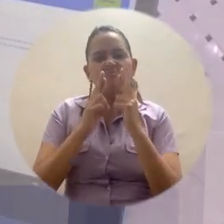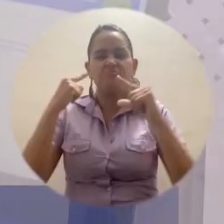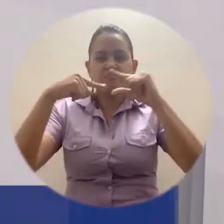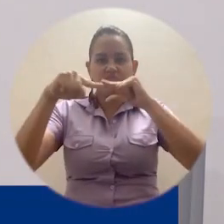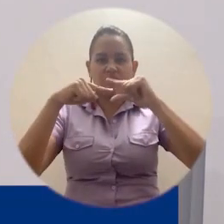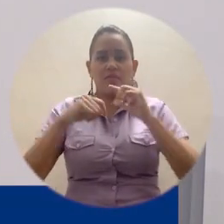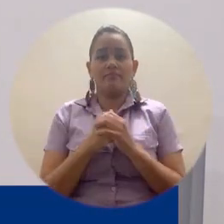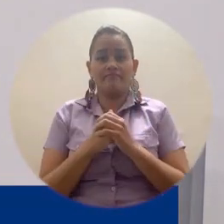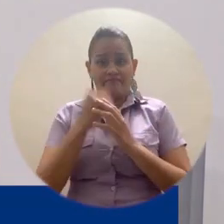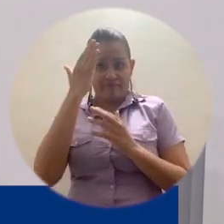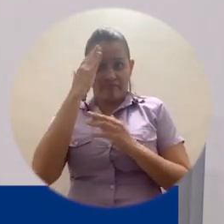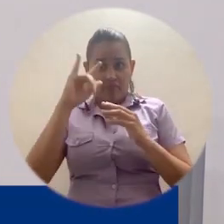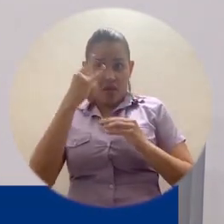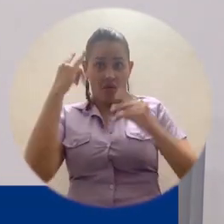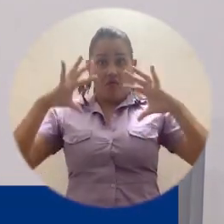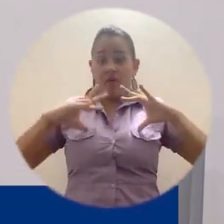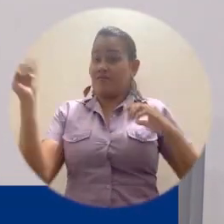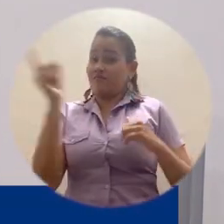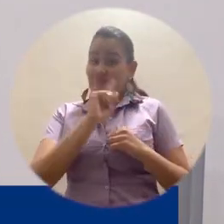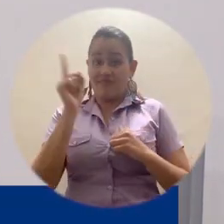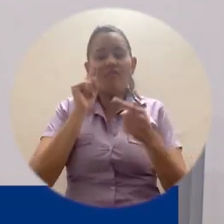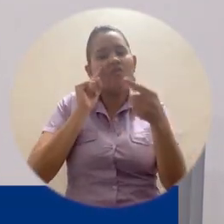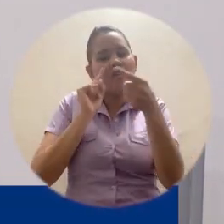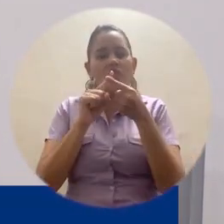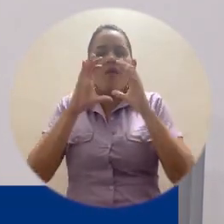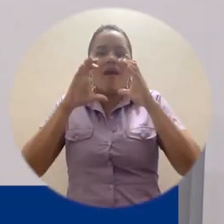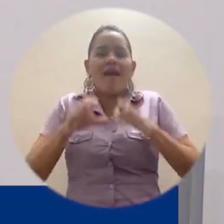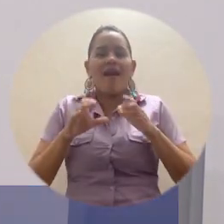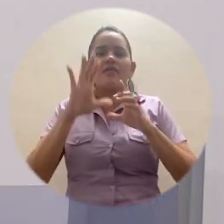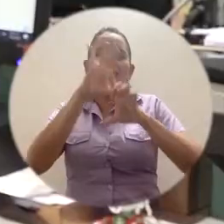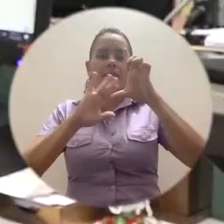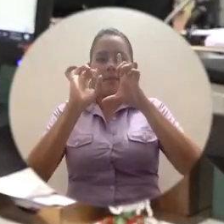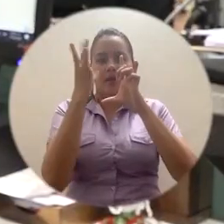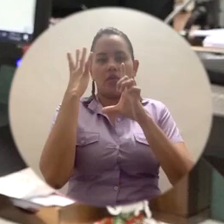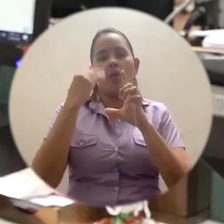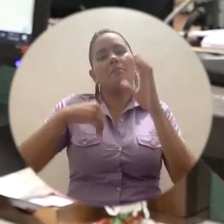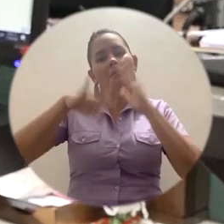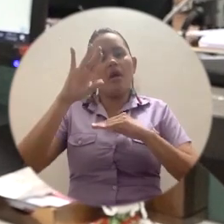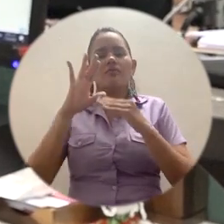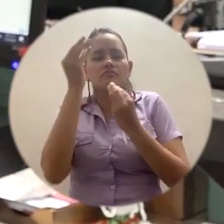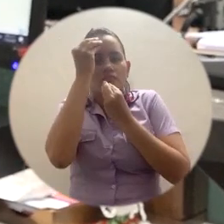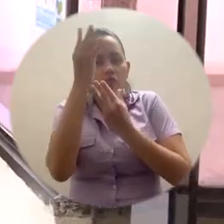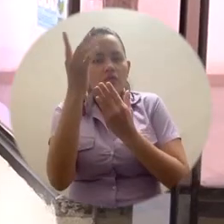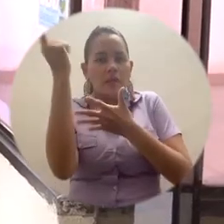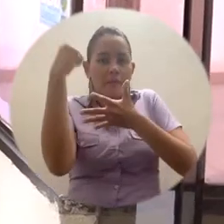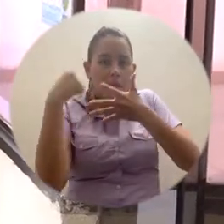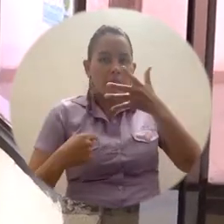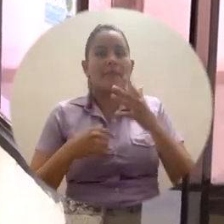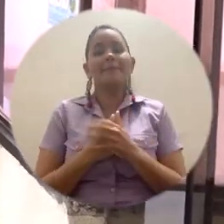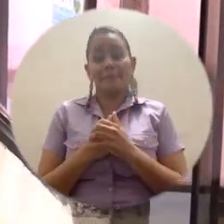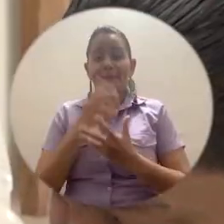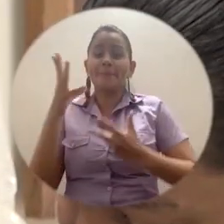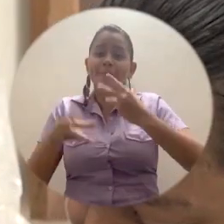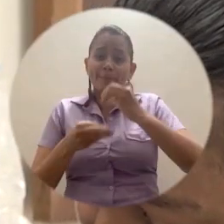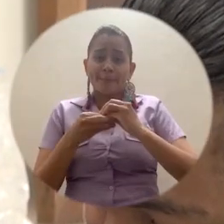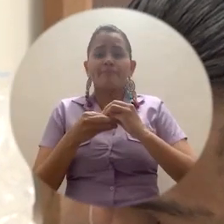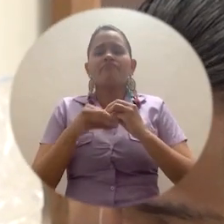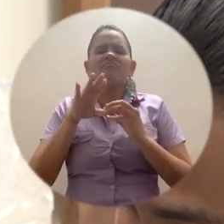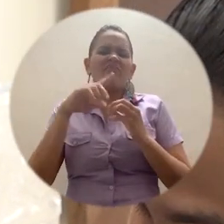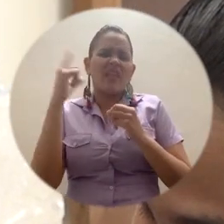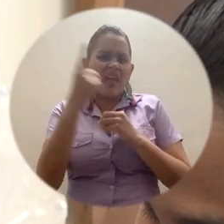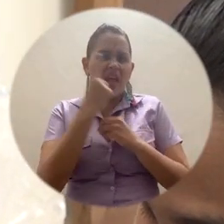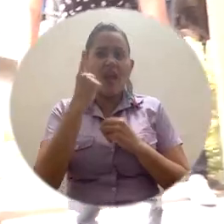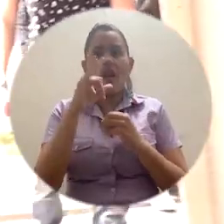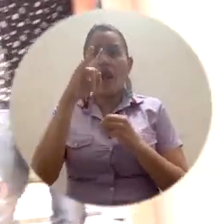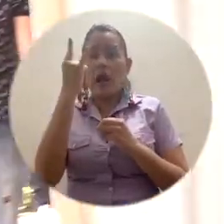las clases presenciales por hacerlas desde la casa virtual, tomando las medidas que nos dijeron. Y jornadas especiales para los funcionarios y estudiantes del alma